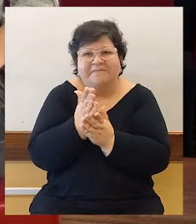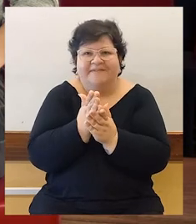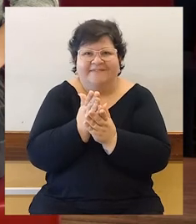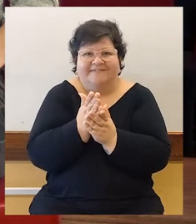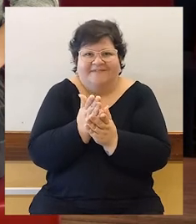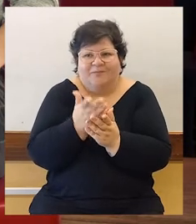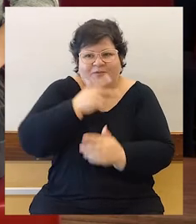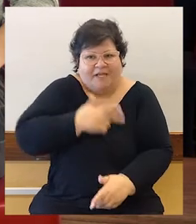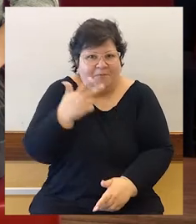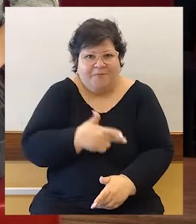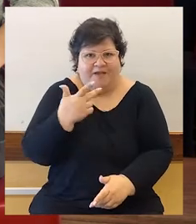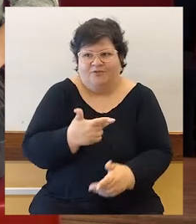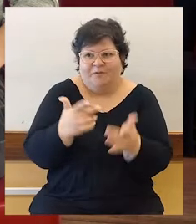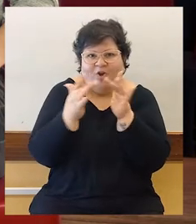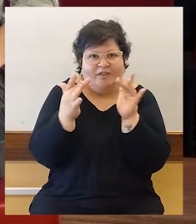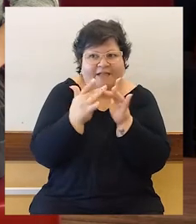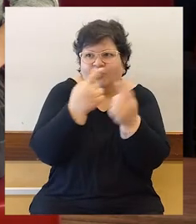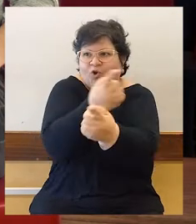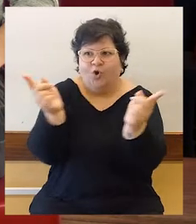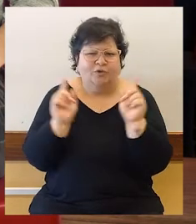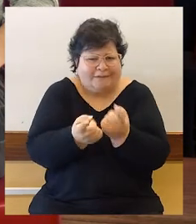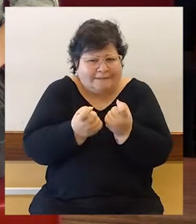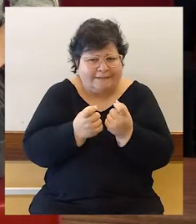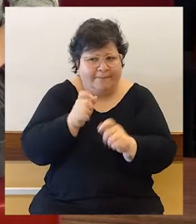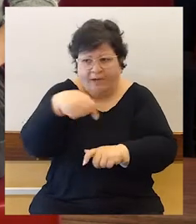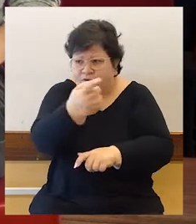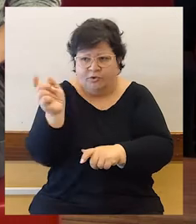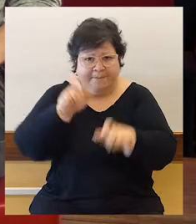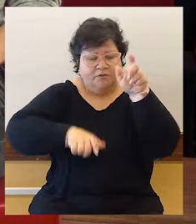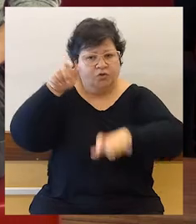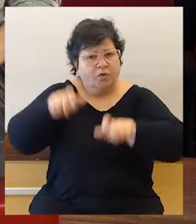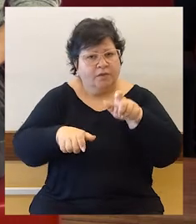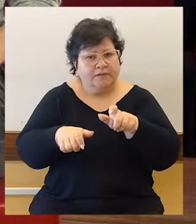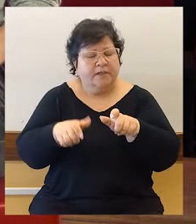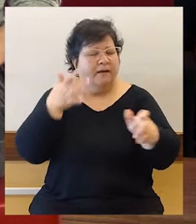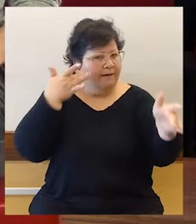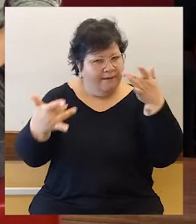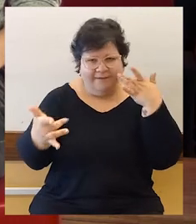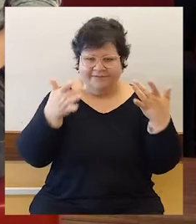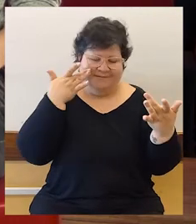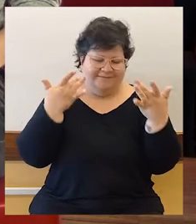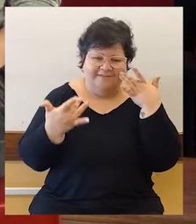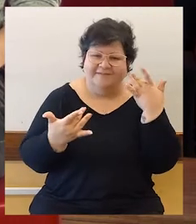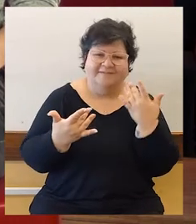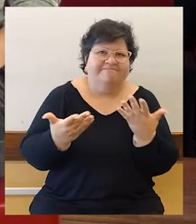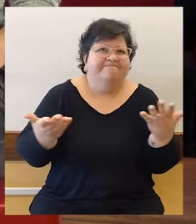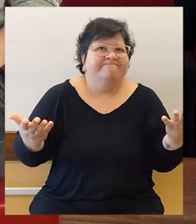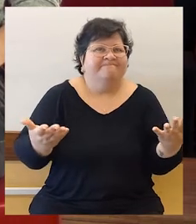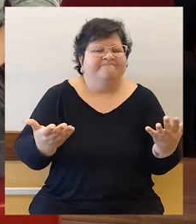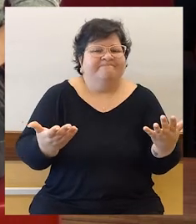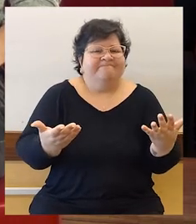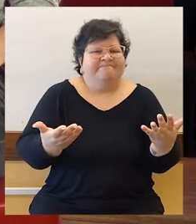naturaleza. Entonces necesitamos a las otras personas. Y las artes nos ponen mucho, el juego nos pone